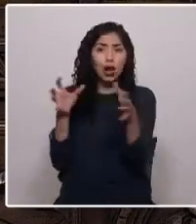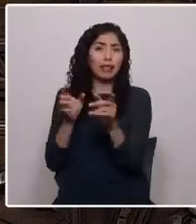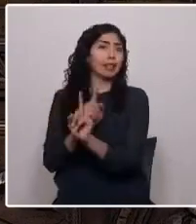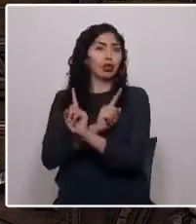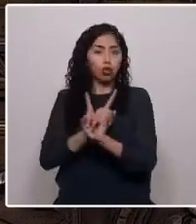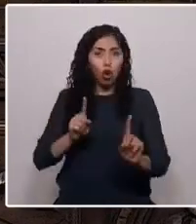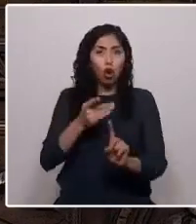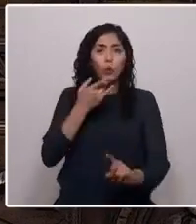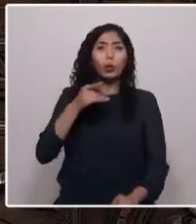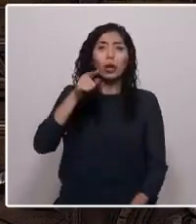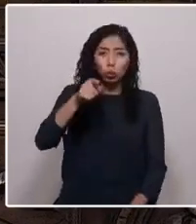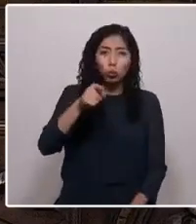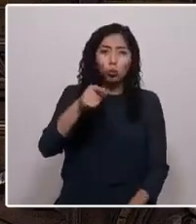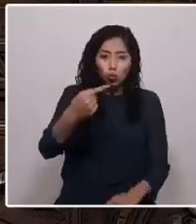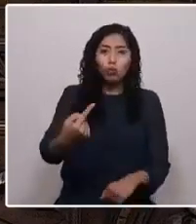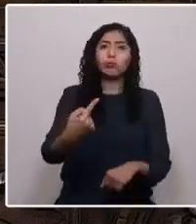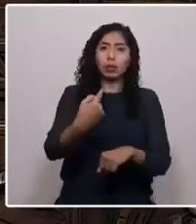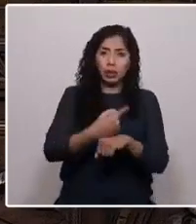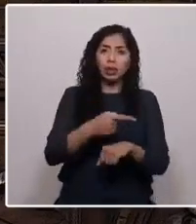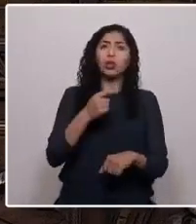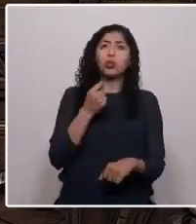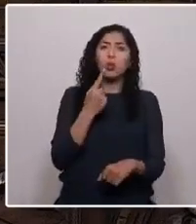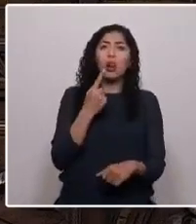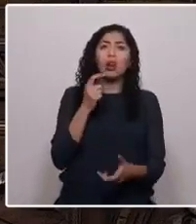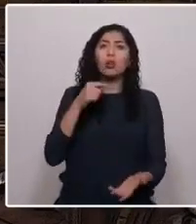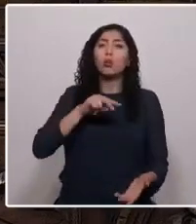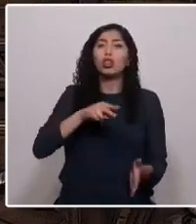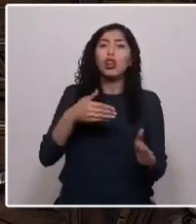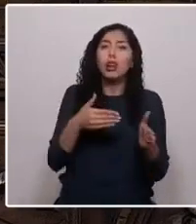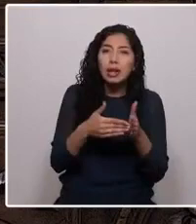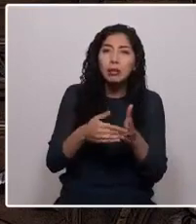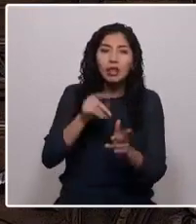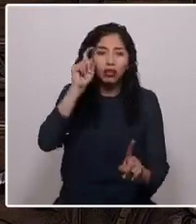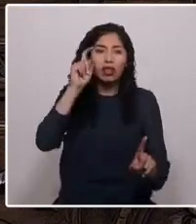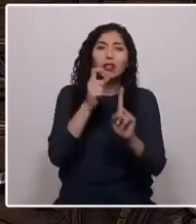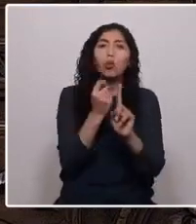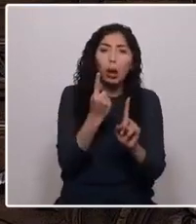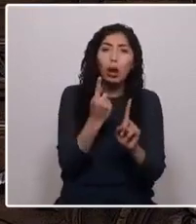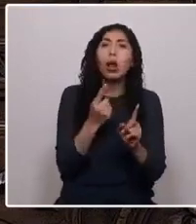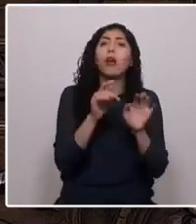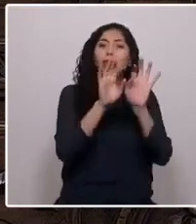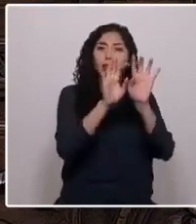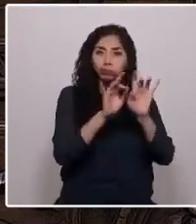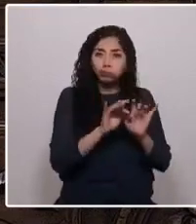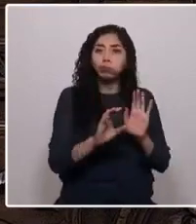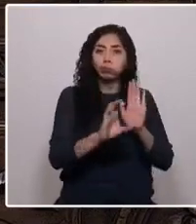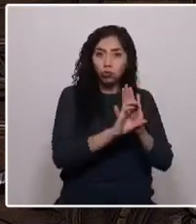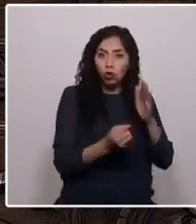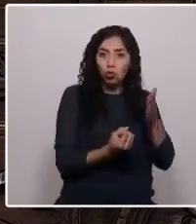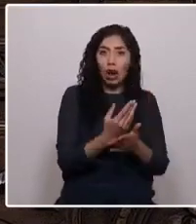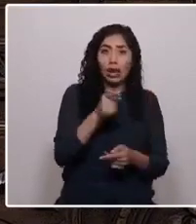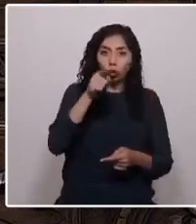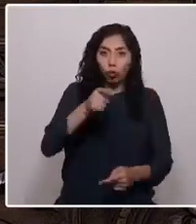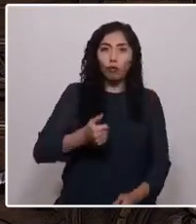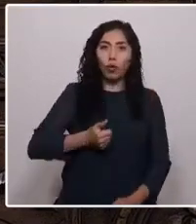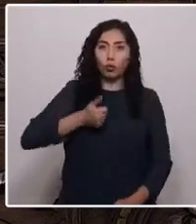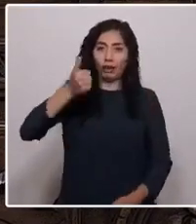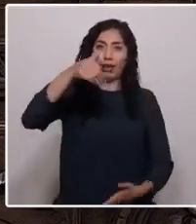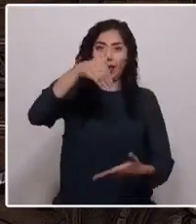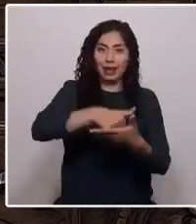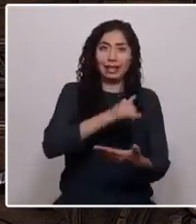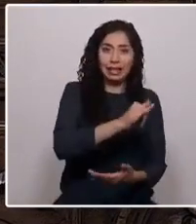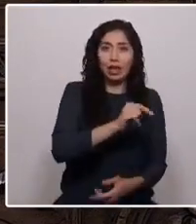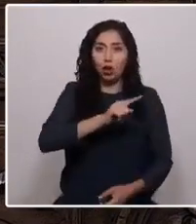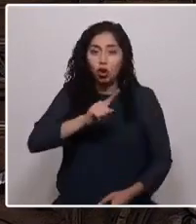trazaste nuestra misión y nuestros límites. Redactar una propuesta de nueva constitución y someterla a tu voluntad soberana. Y especialmente